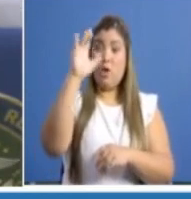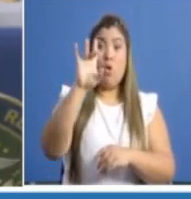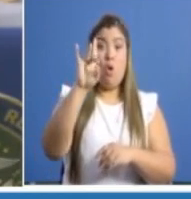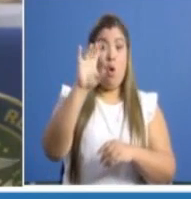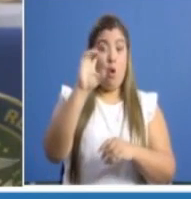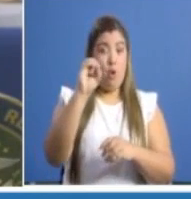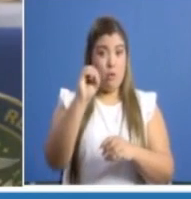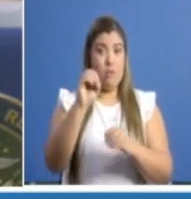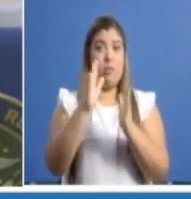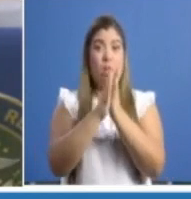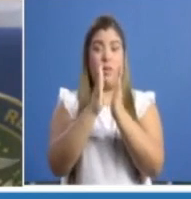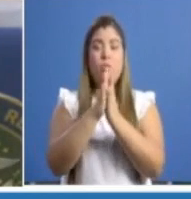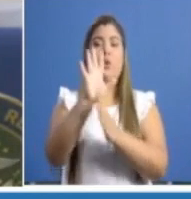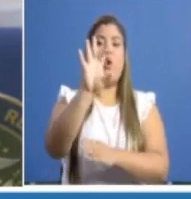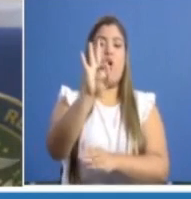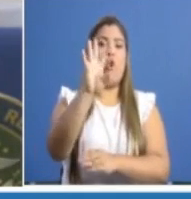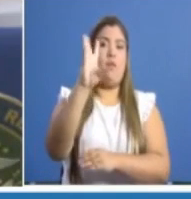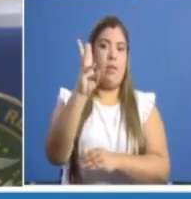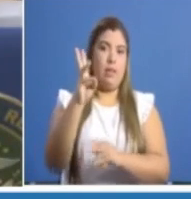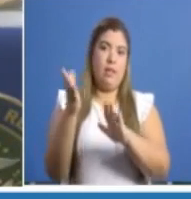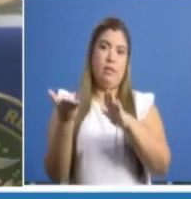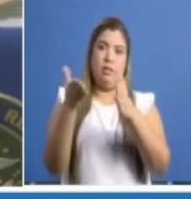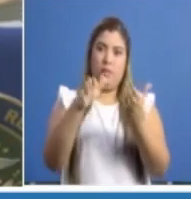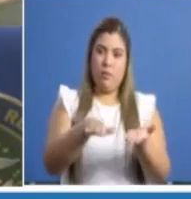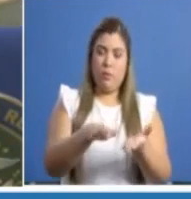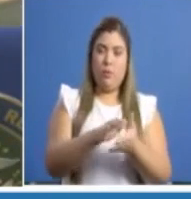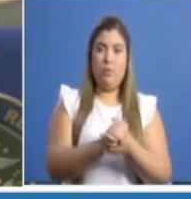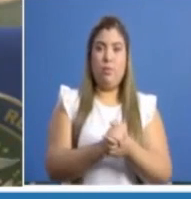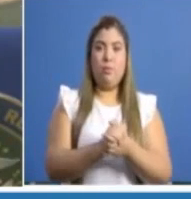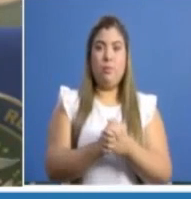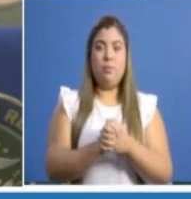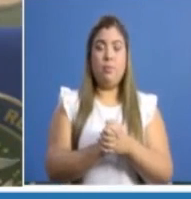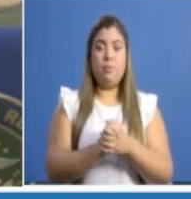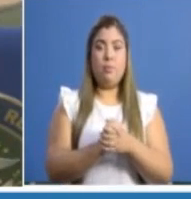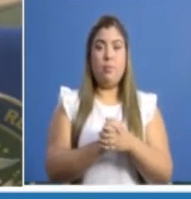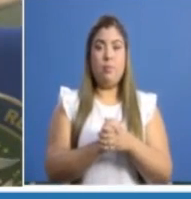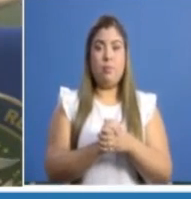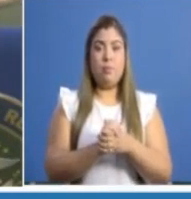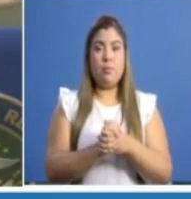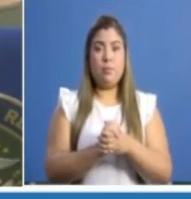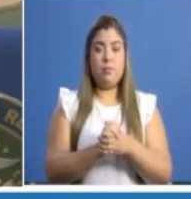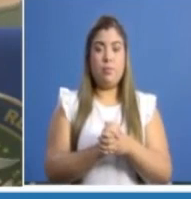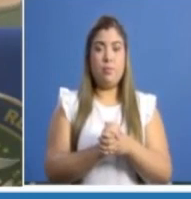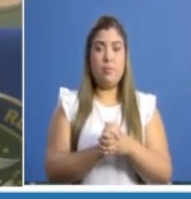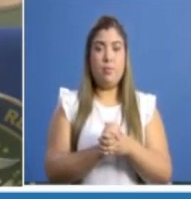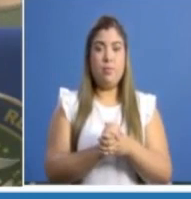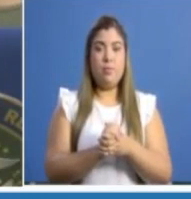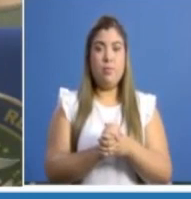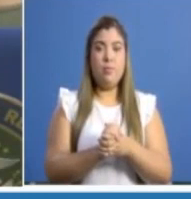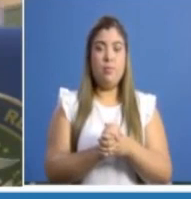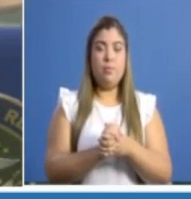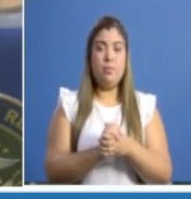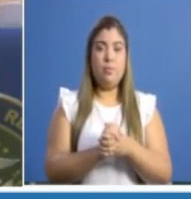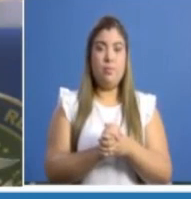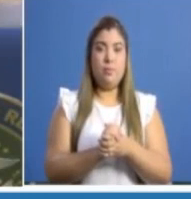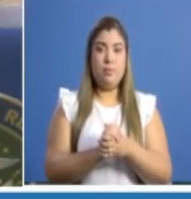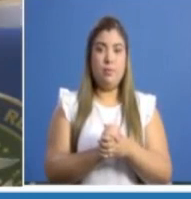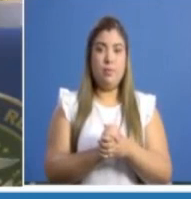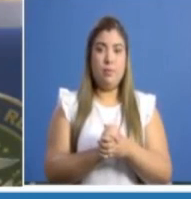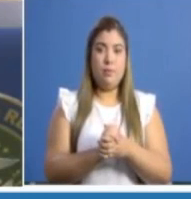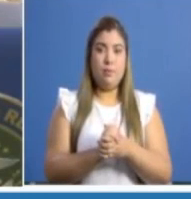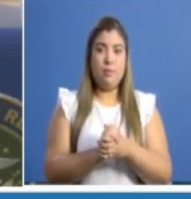años, 96. Cabe destacar que las defunciones